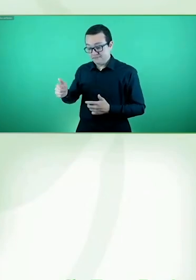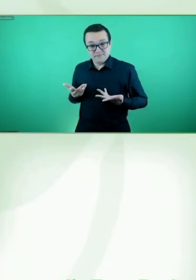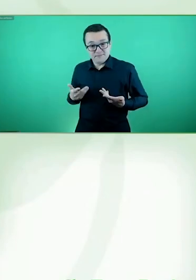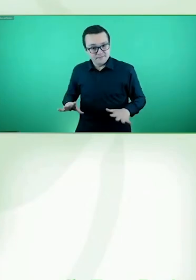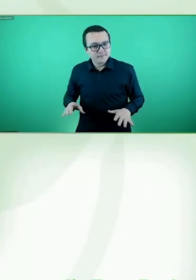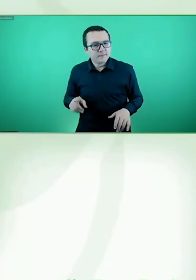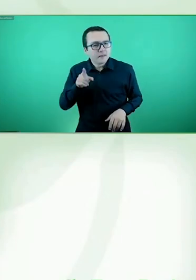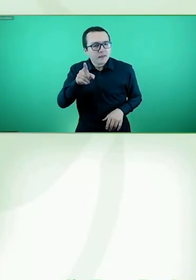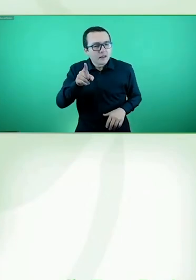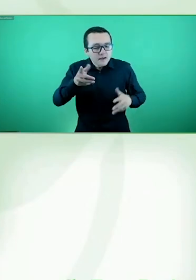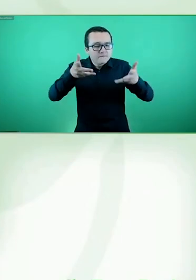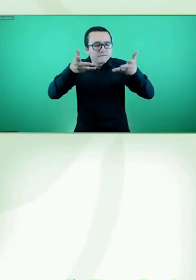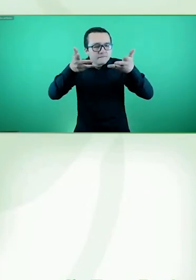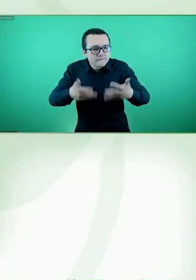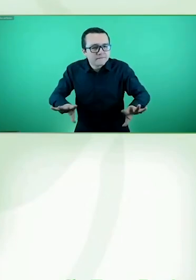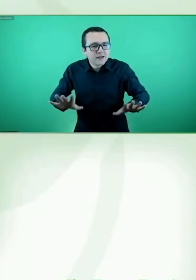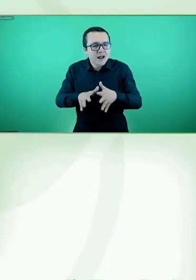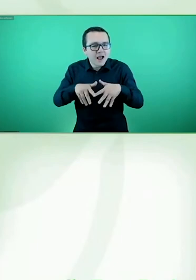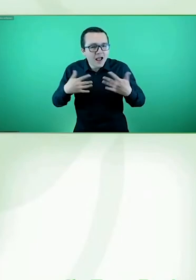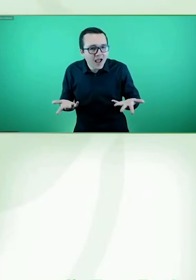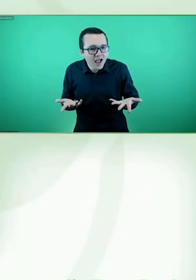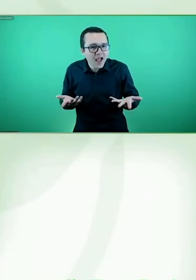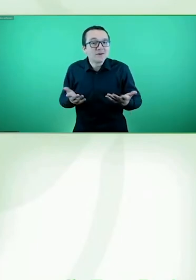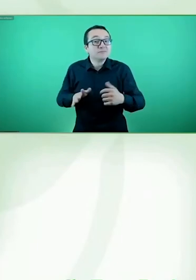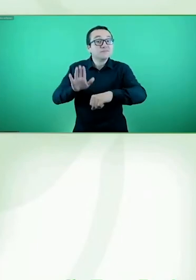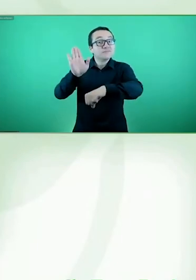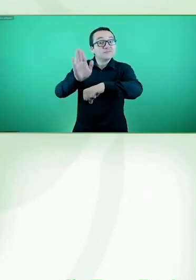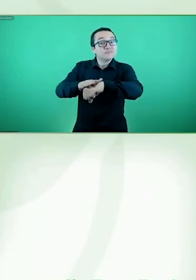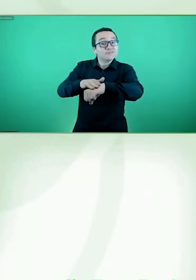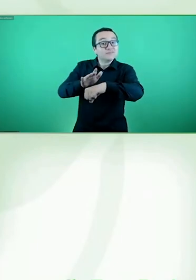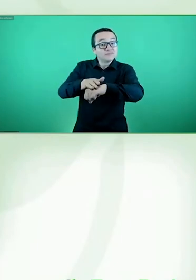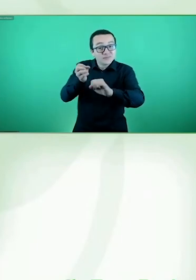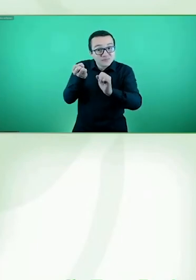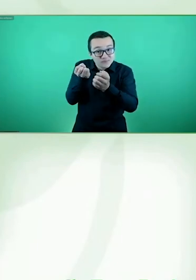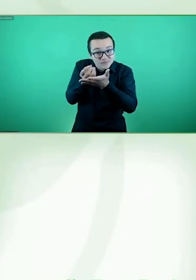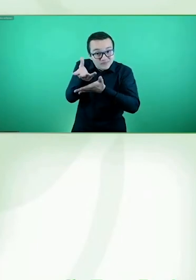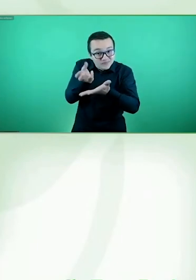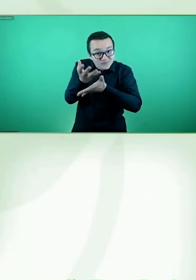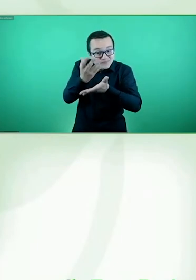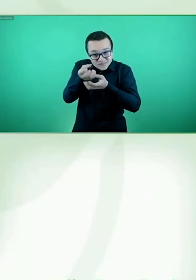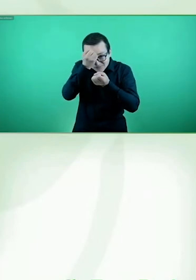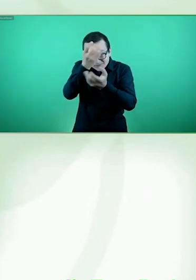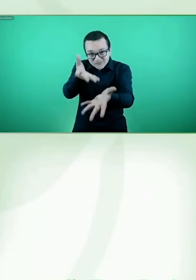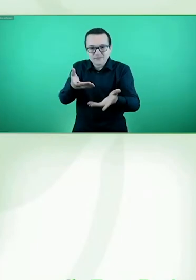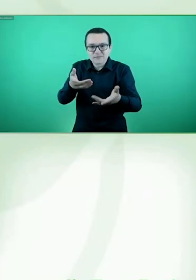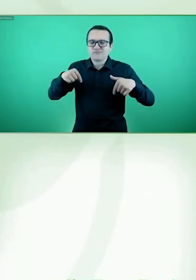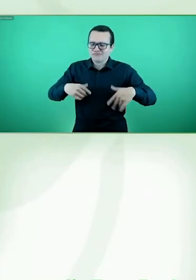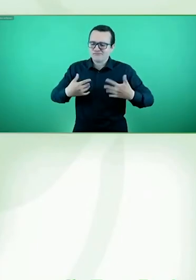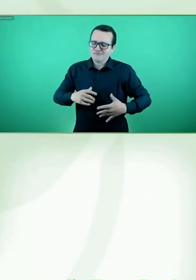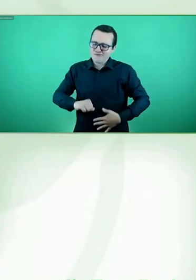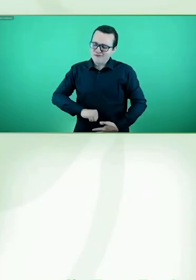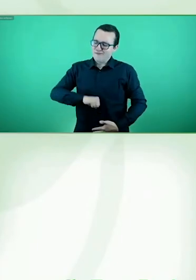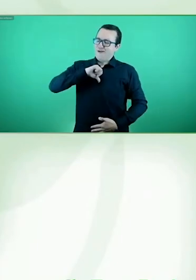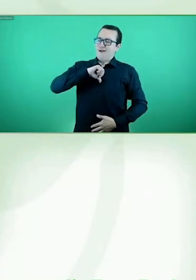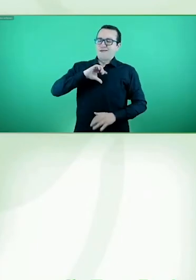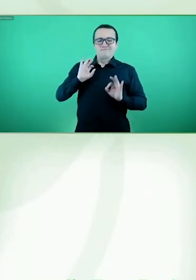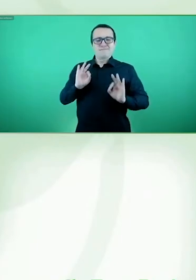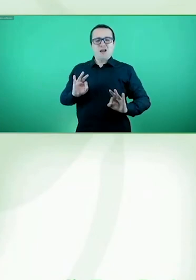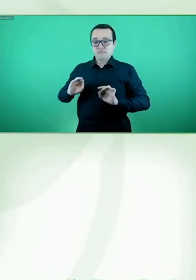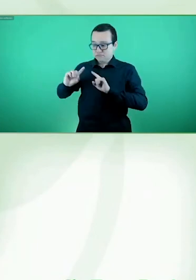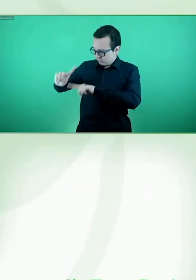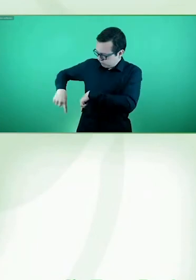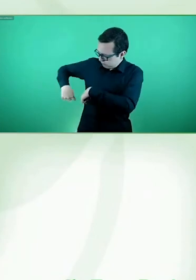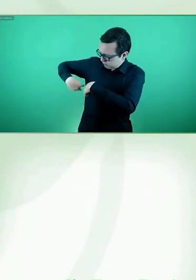muy buena noticia que nos llena de orgullo por todo lo que hemos conseguido hasta hoy. Les comenté al inicio que como